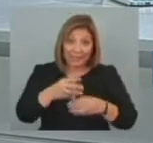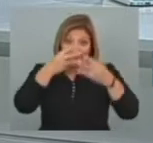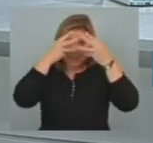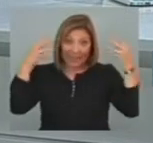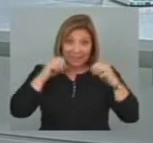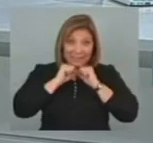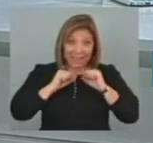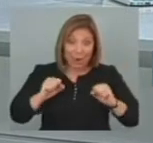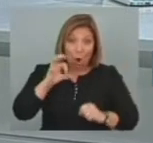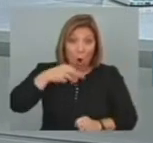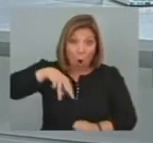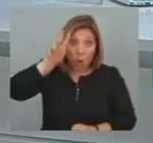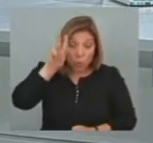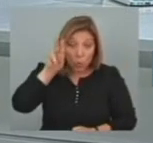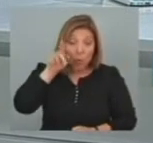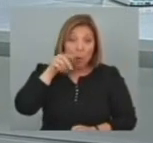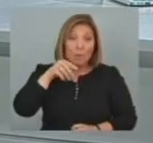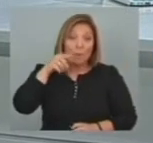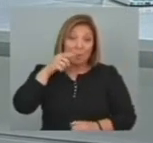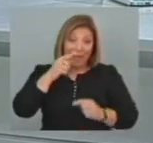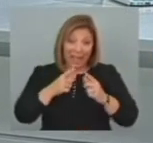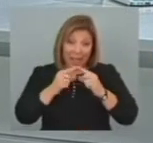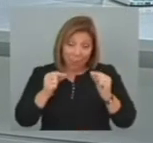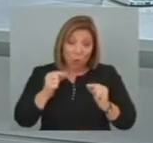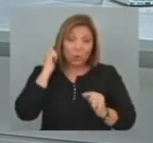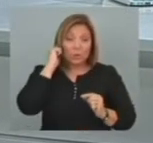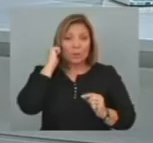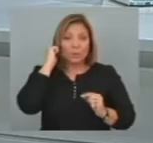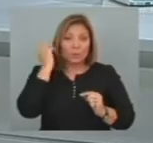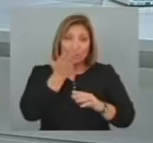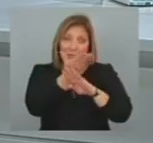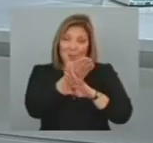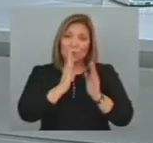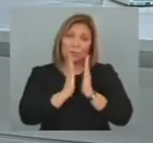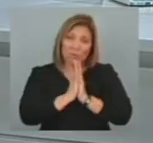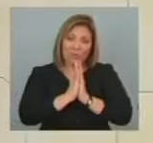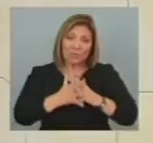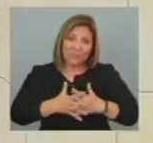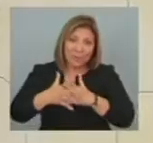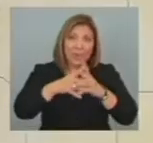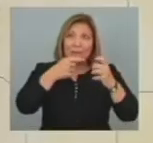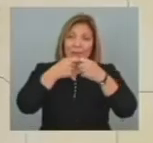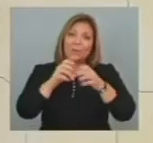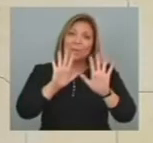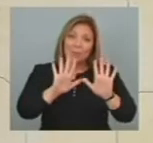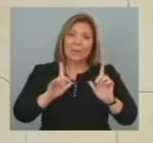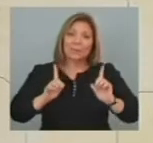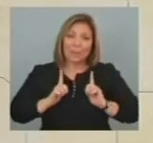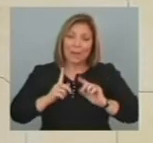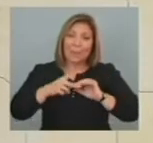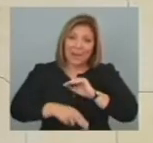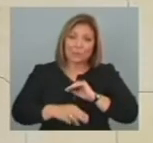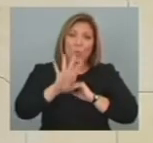de Naciones Unidas, Ban Ki-moon Solicitó a los Estados Unidos y sus aliados un plazo de cuatro días